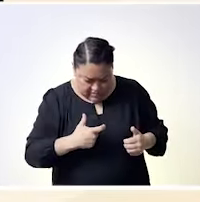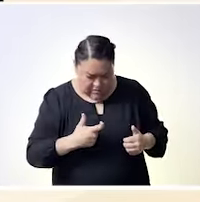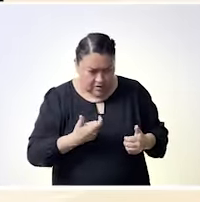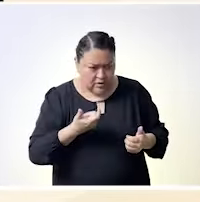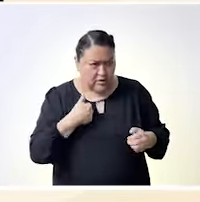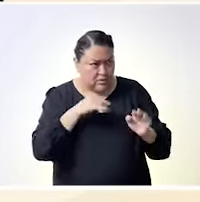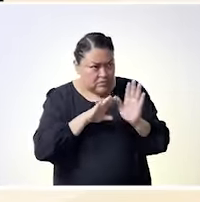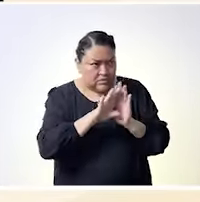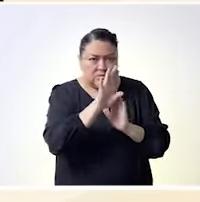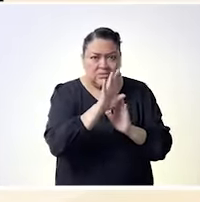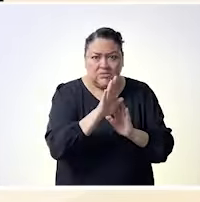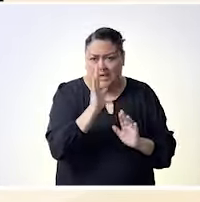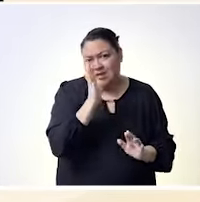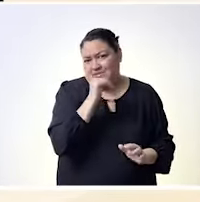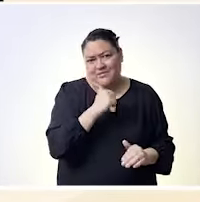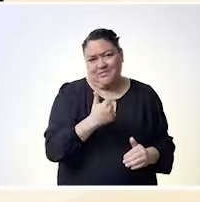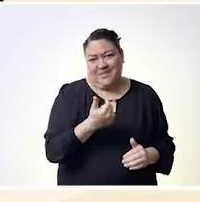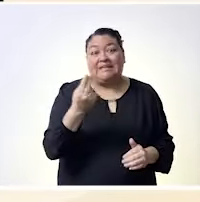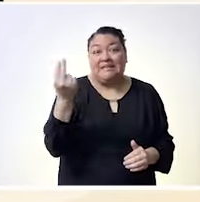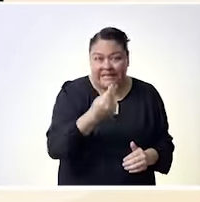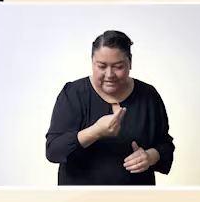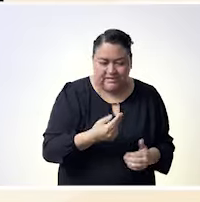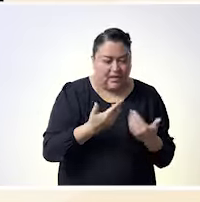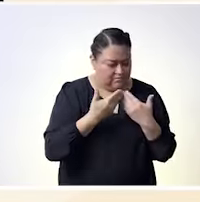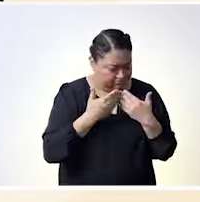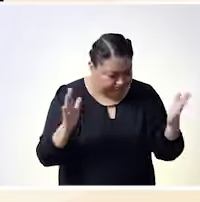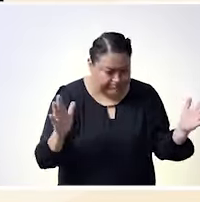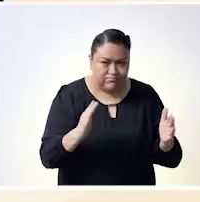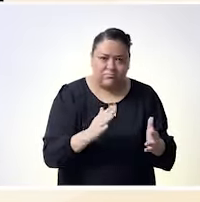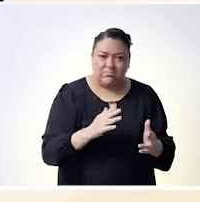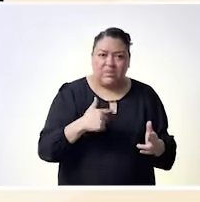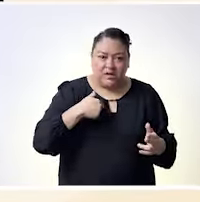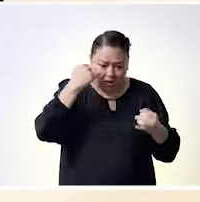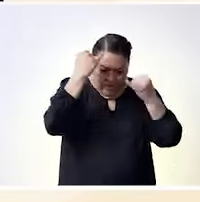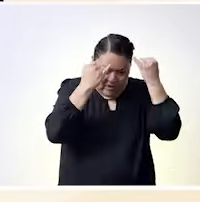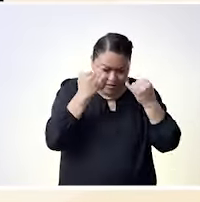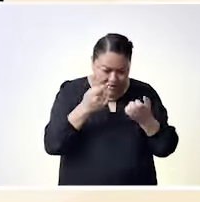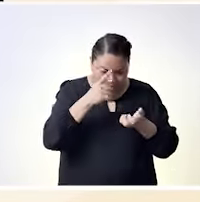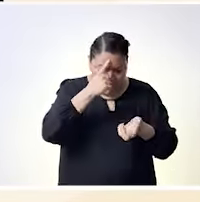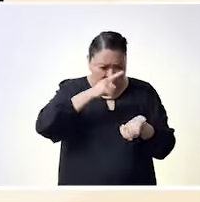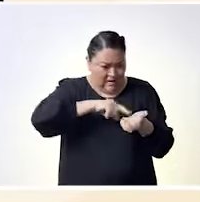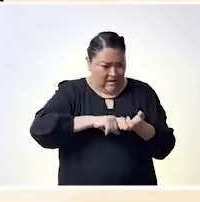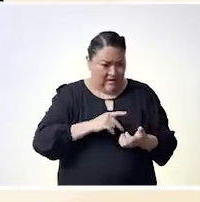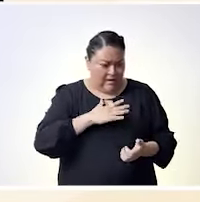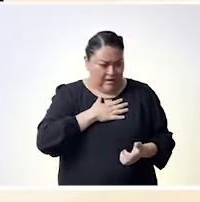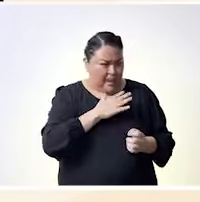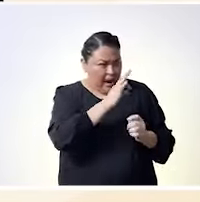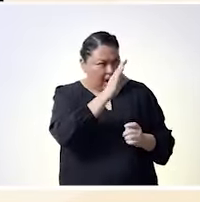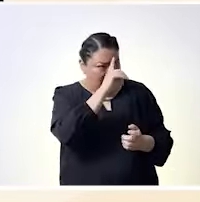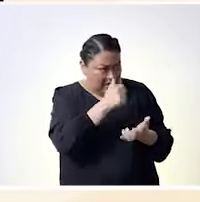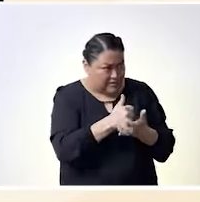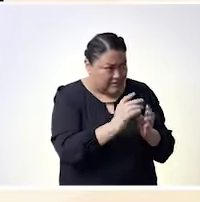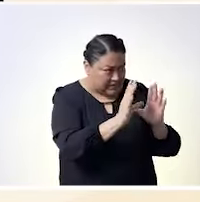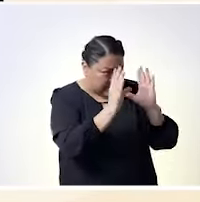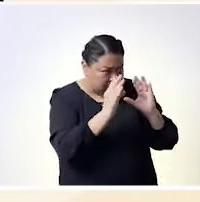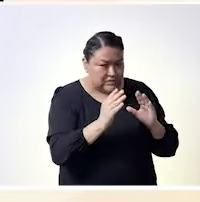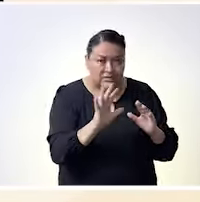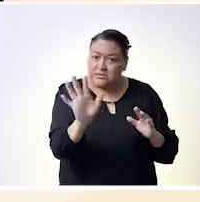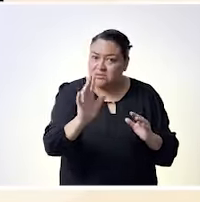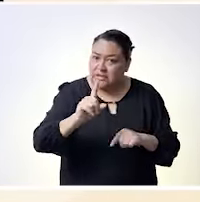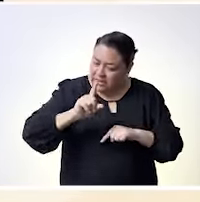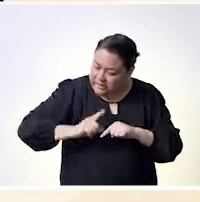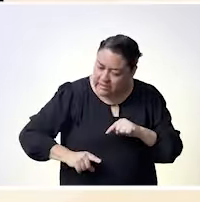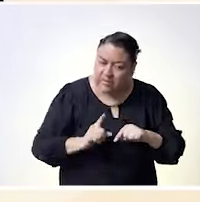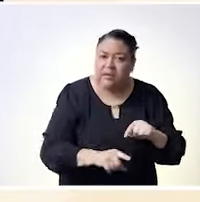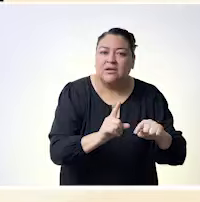y vamos entendiendo que no por el hecho de ser mujer yo me voy a pelear contigo que eres mi enemiga sino que colaboramos